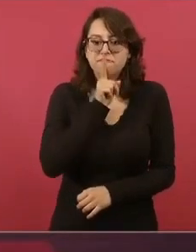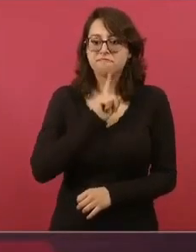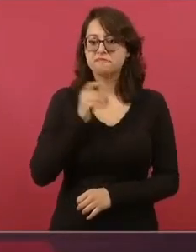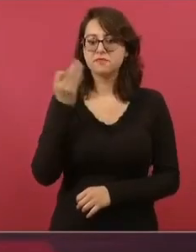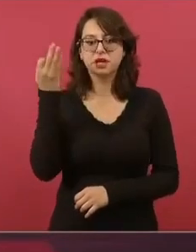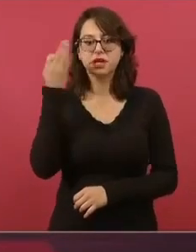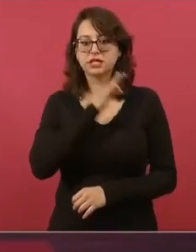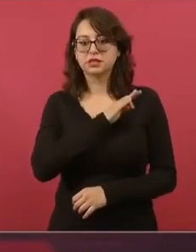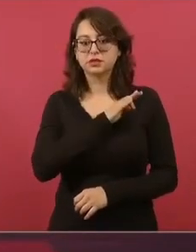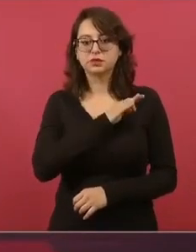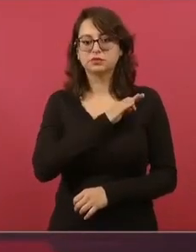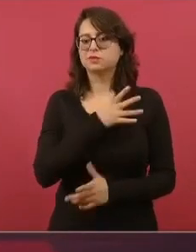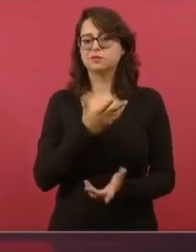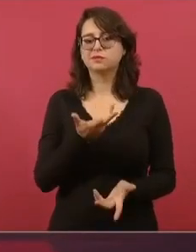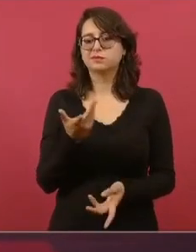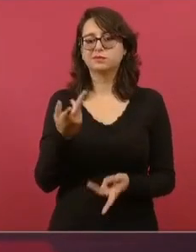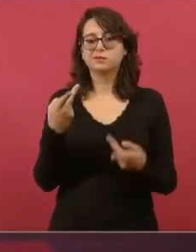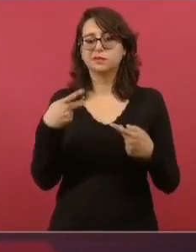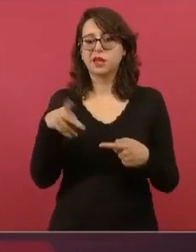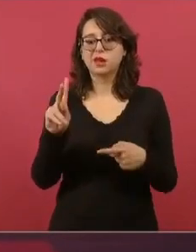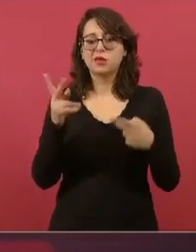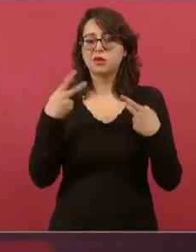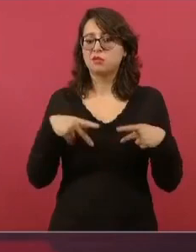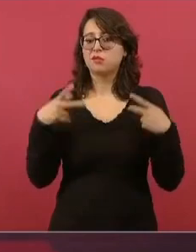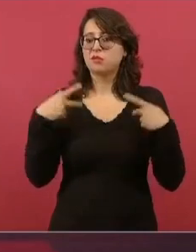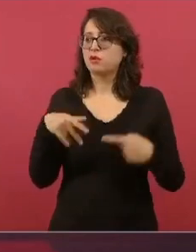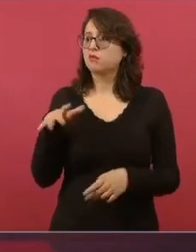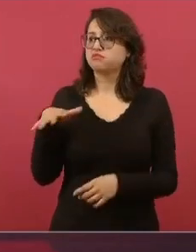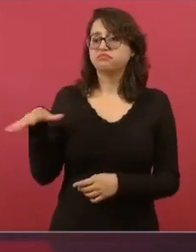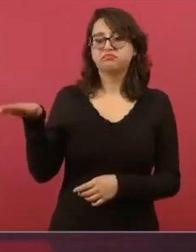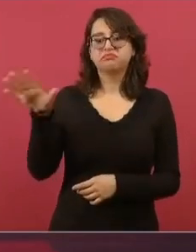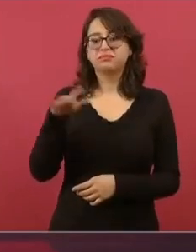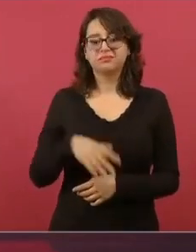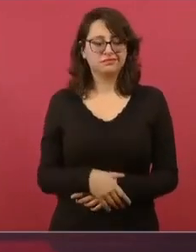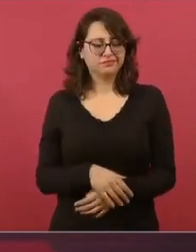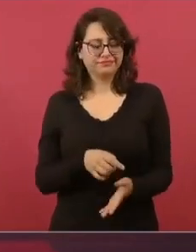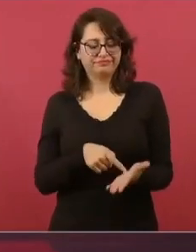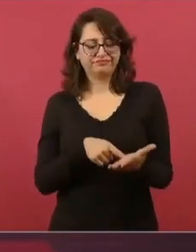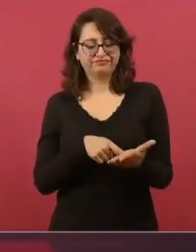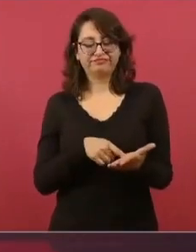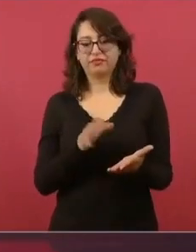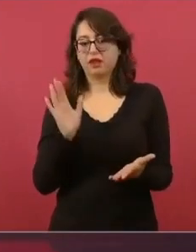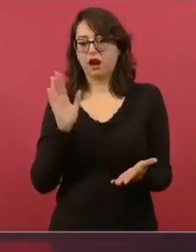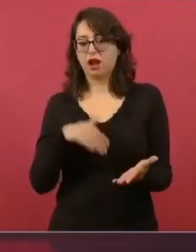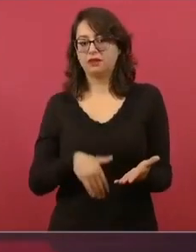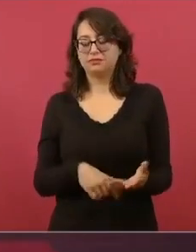Pero bueno, hay que seguir adelante y